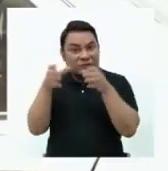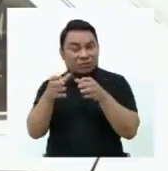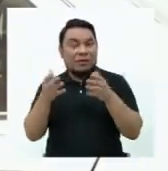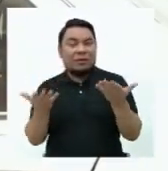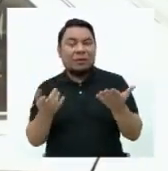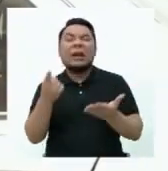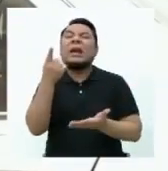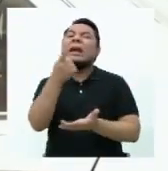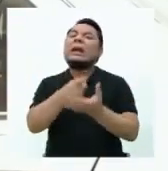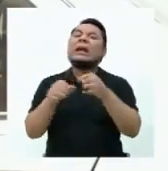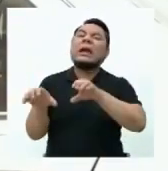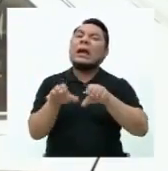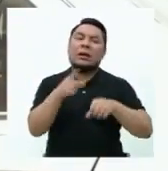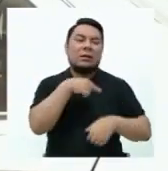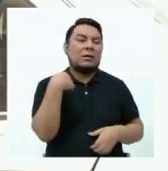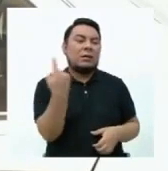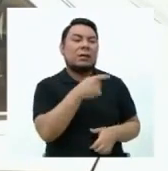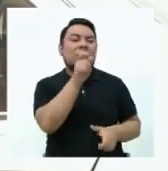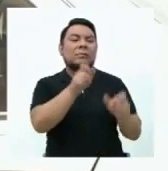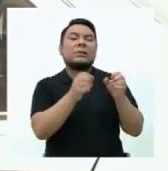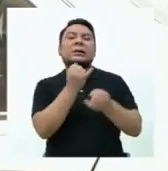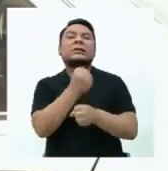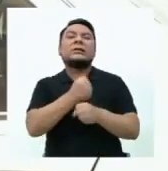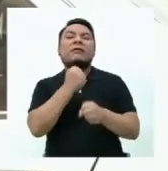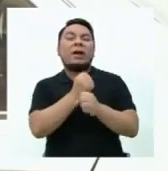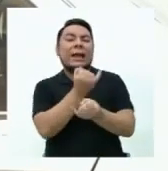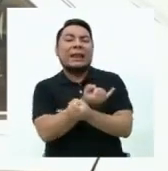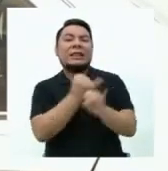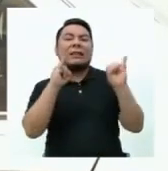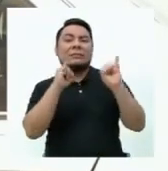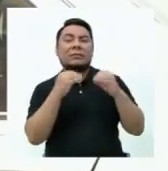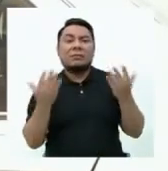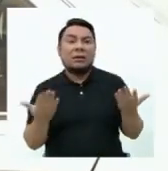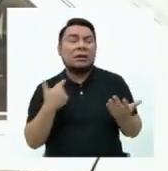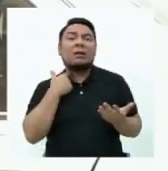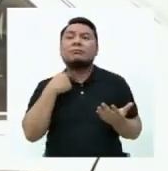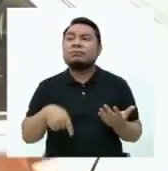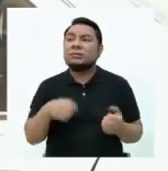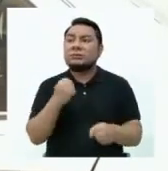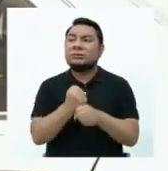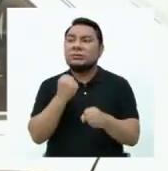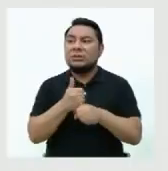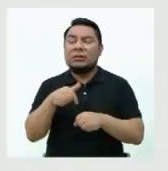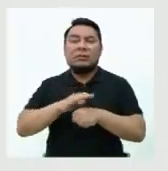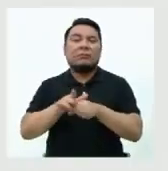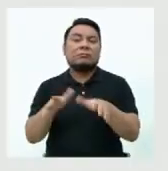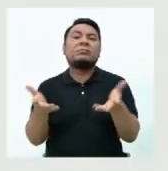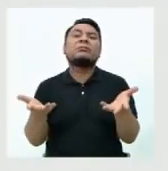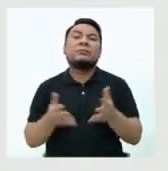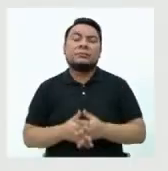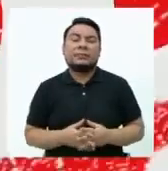¿qué haría por nosotros los independientes que nos hemos quedado sin trabajo en esta pandemia?